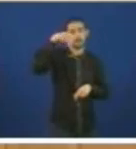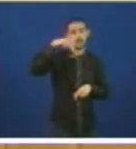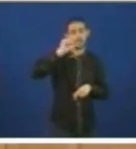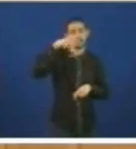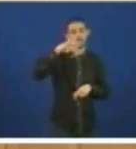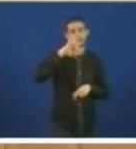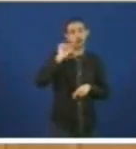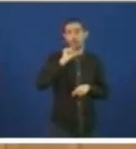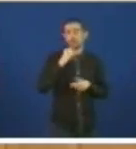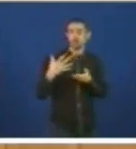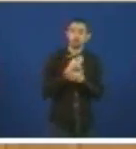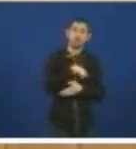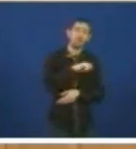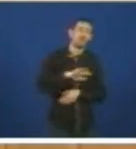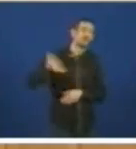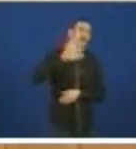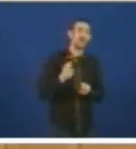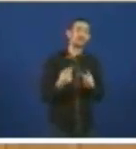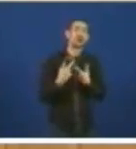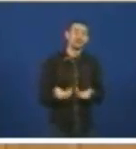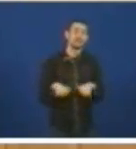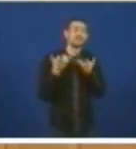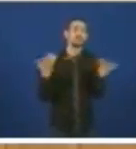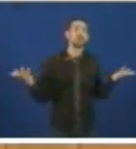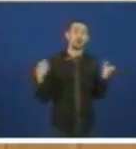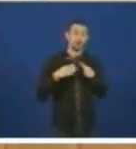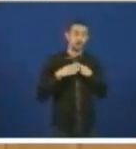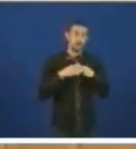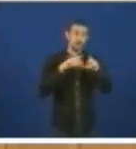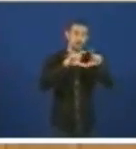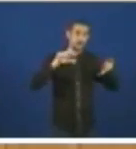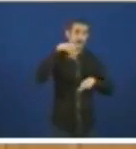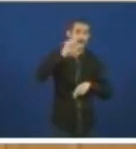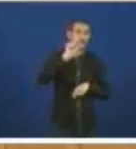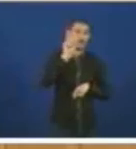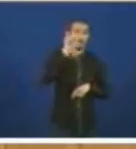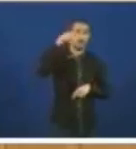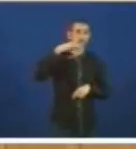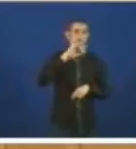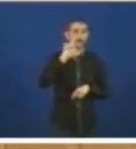beneficios nestes últimos 4 anos, é Navantia da Ría de Ferrol.